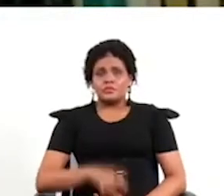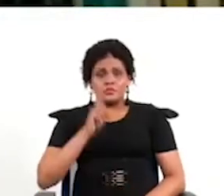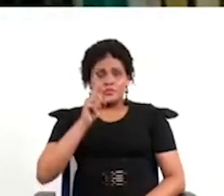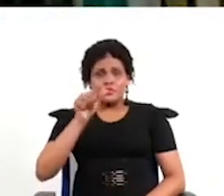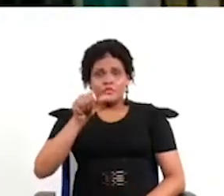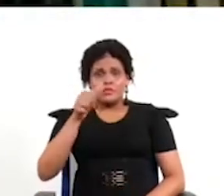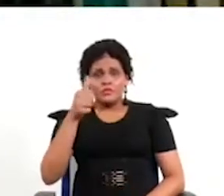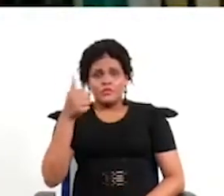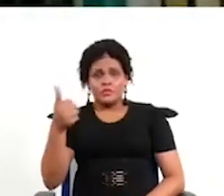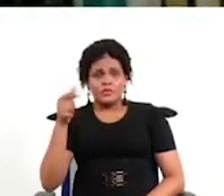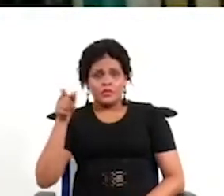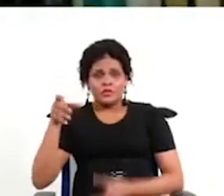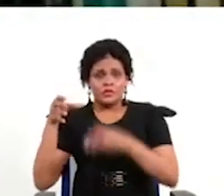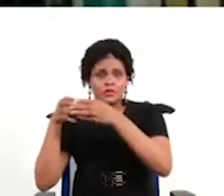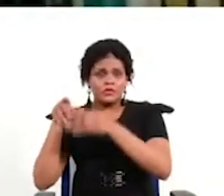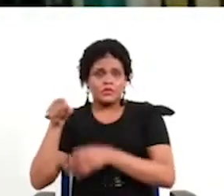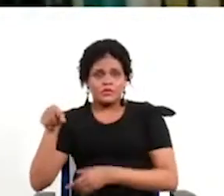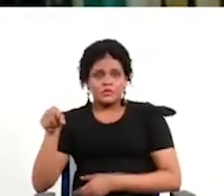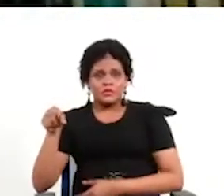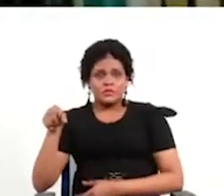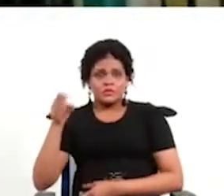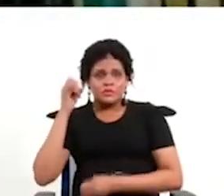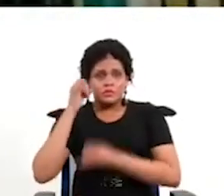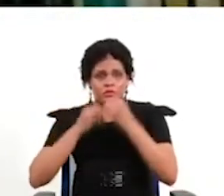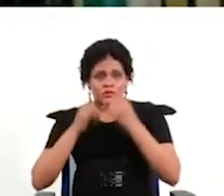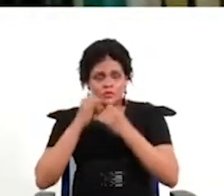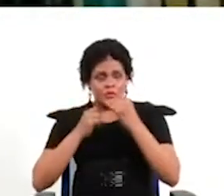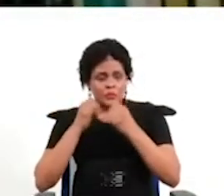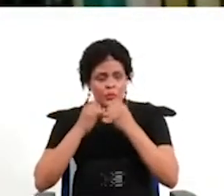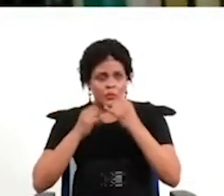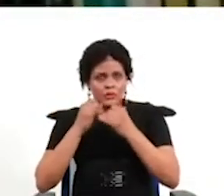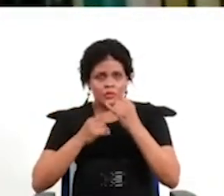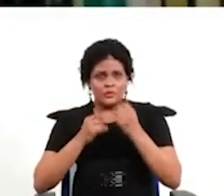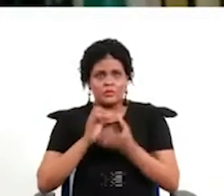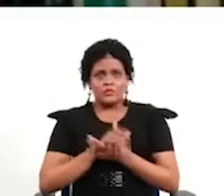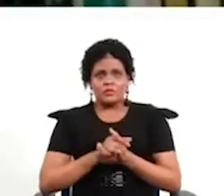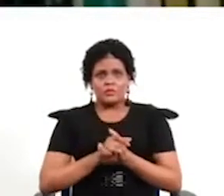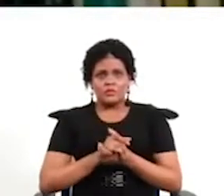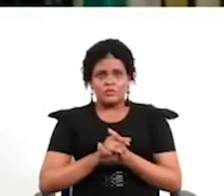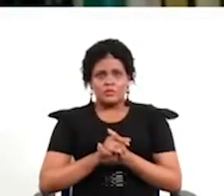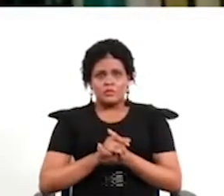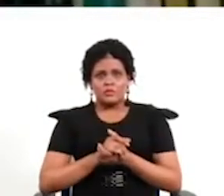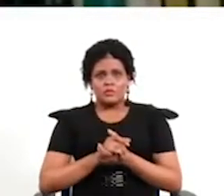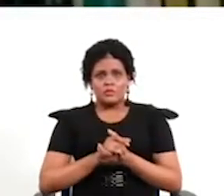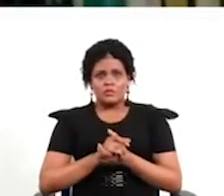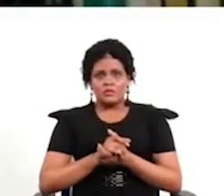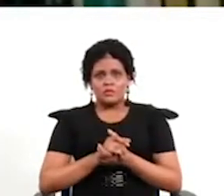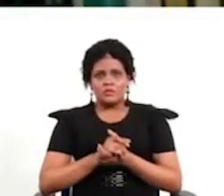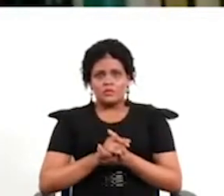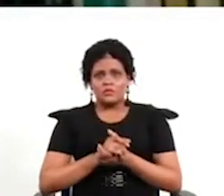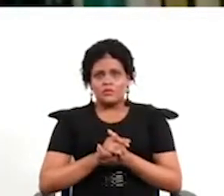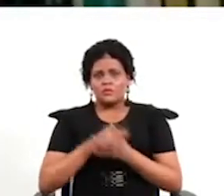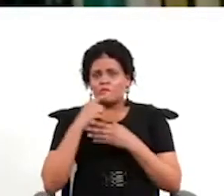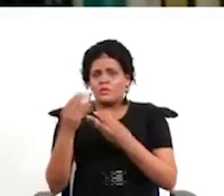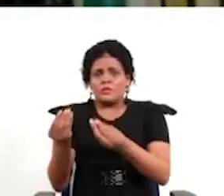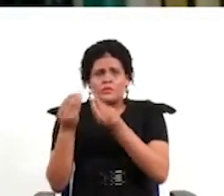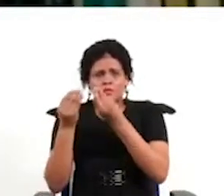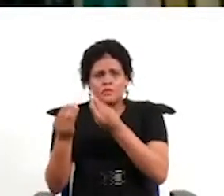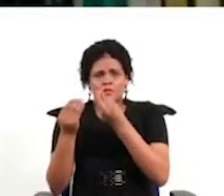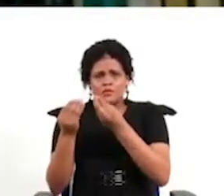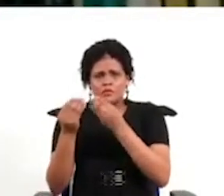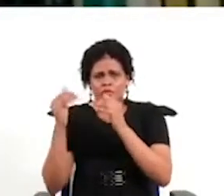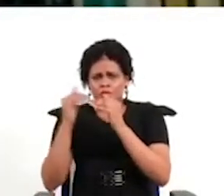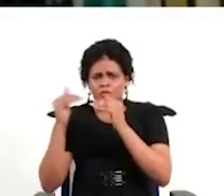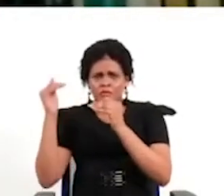profundizar un poquito más en esa última categoría que esto lo trabajamos ahí en esta investigación y lo hemos discutido mucho con